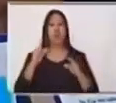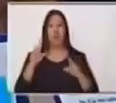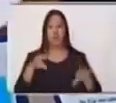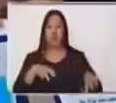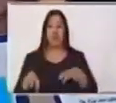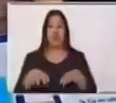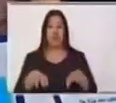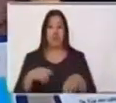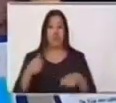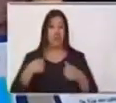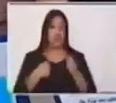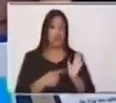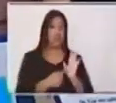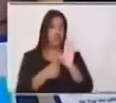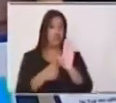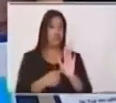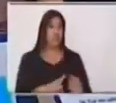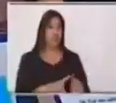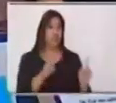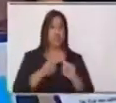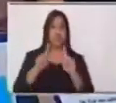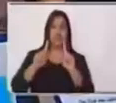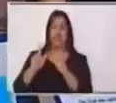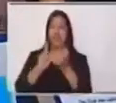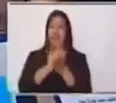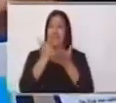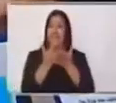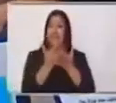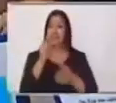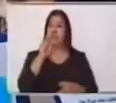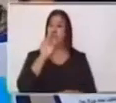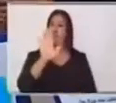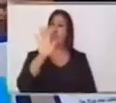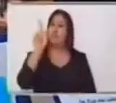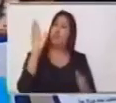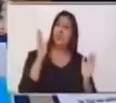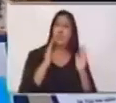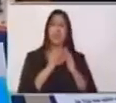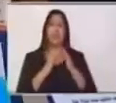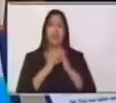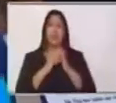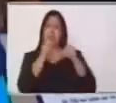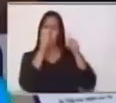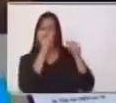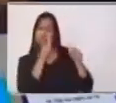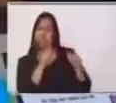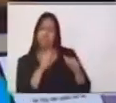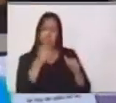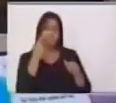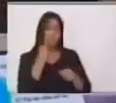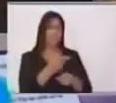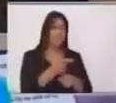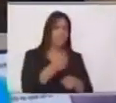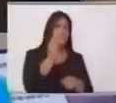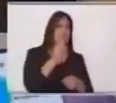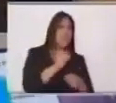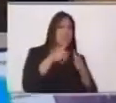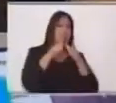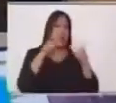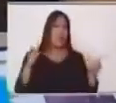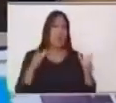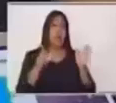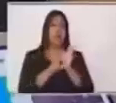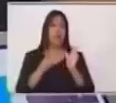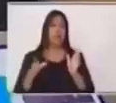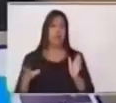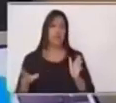Te mostraré varios libros y tú en casa analizarás si tienen o no lenguaje literario. Por